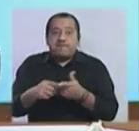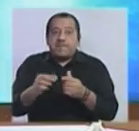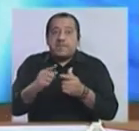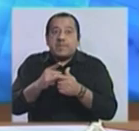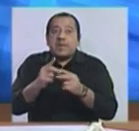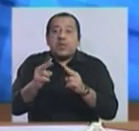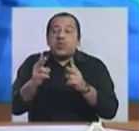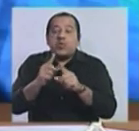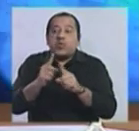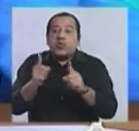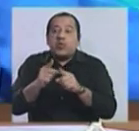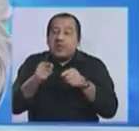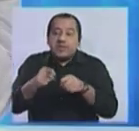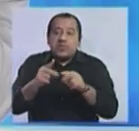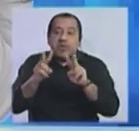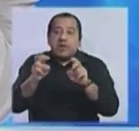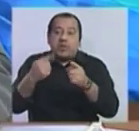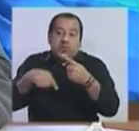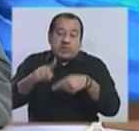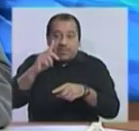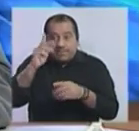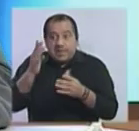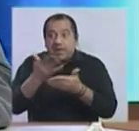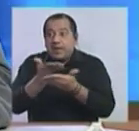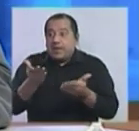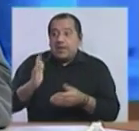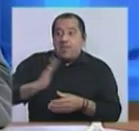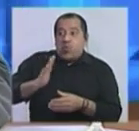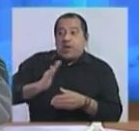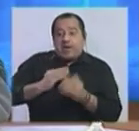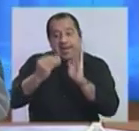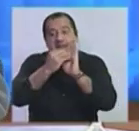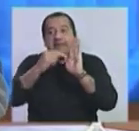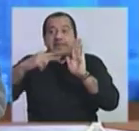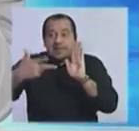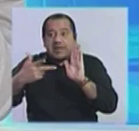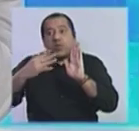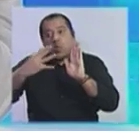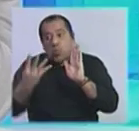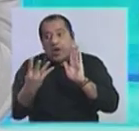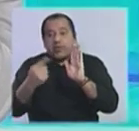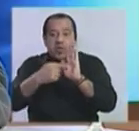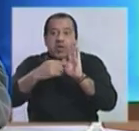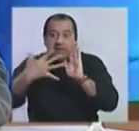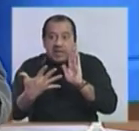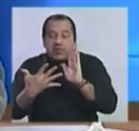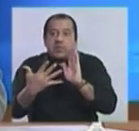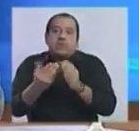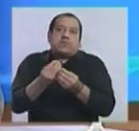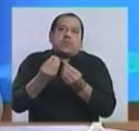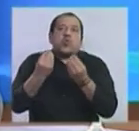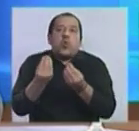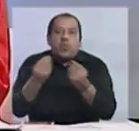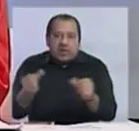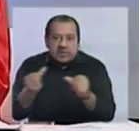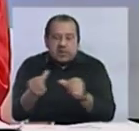asignación de los cargos. Entonces, claro, si las mujeres van tercero, sexto, noveno, si no se sacan tres, seis o nueve, no hay